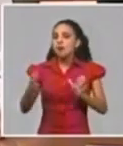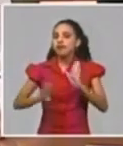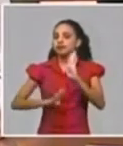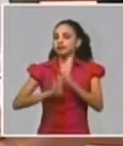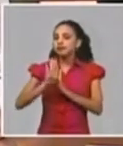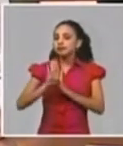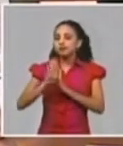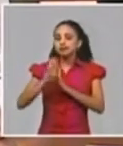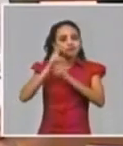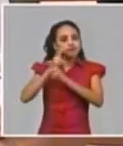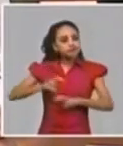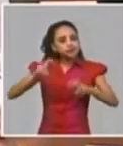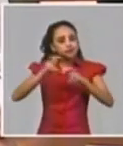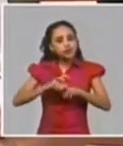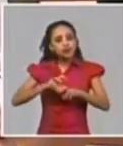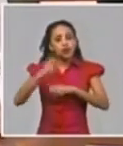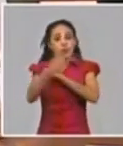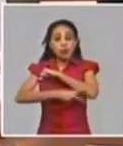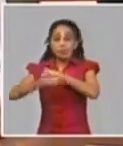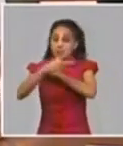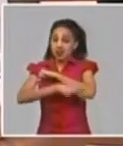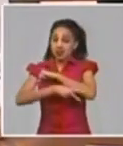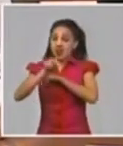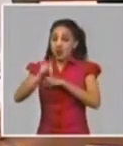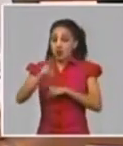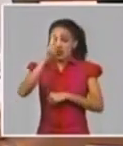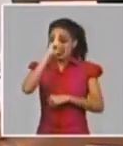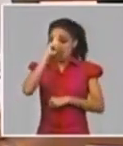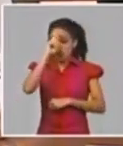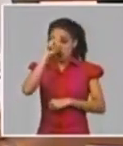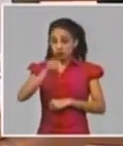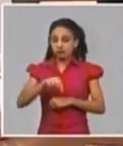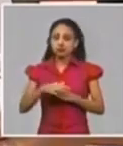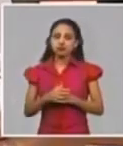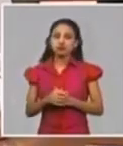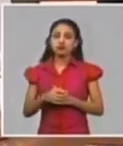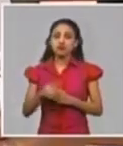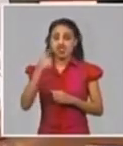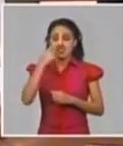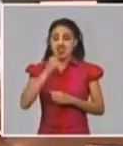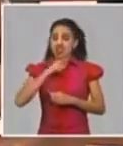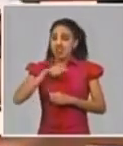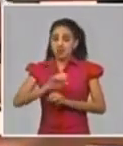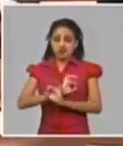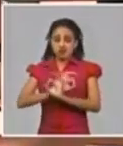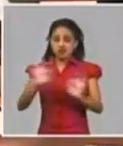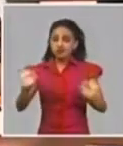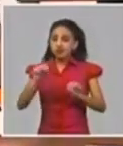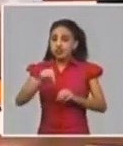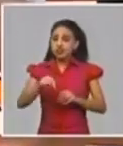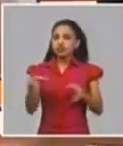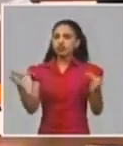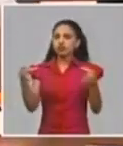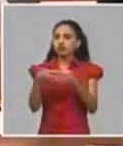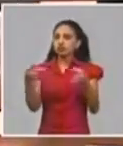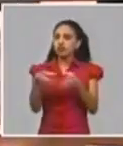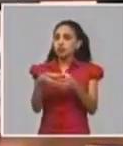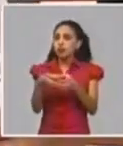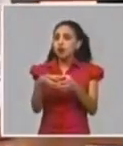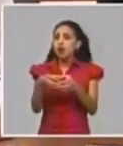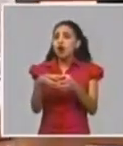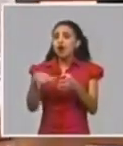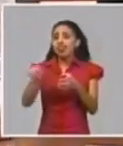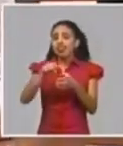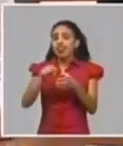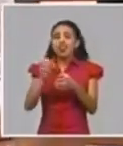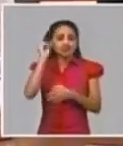científica en el país en el campo de la salud. Yo creo que eso ha sido un magnífico de agente. Esa constitución del Comité de Inmigración le da un cambio